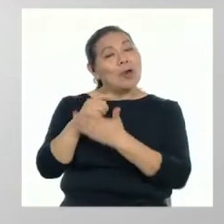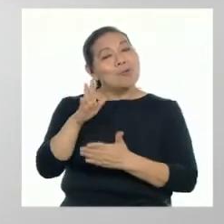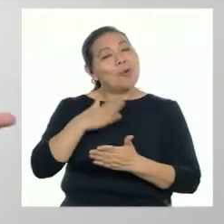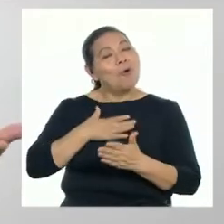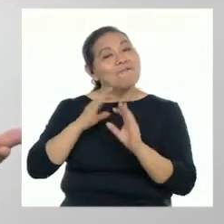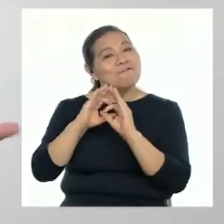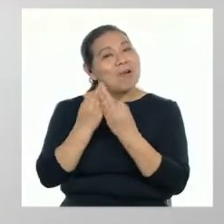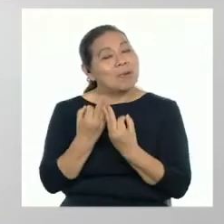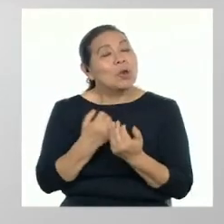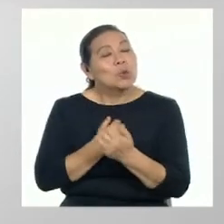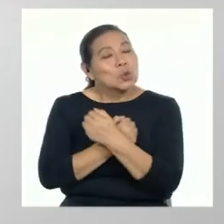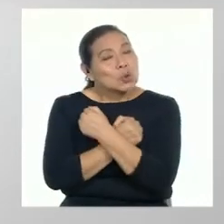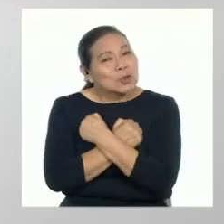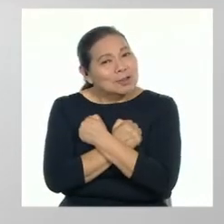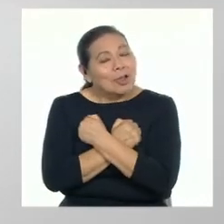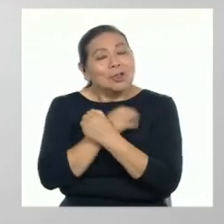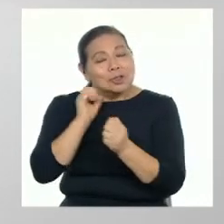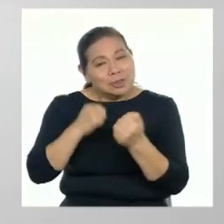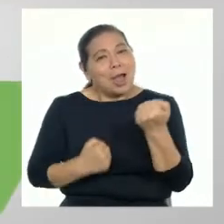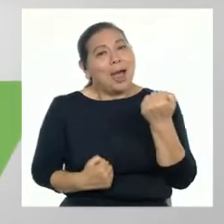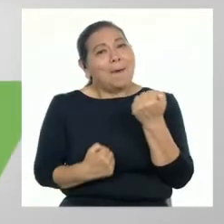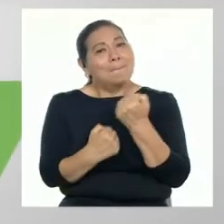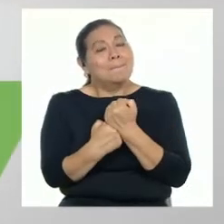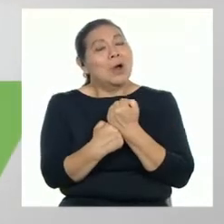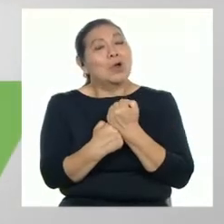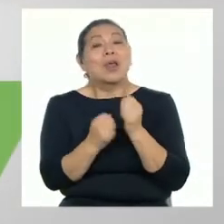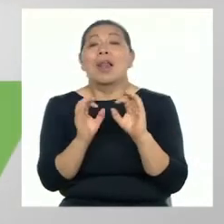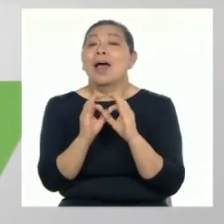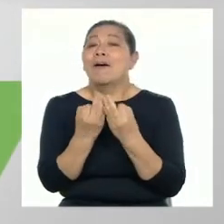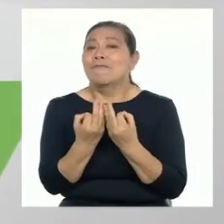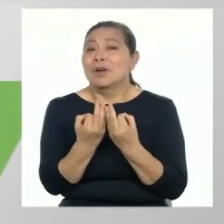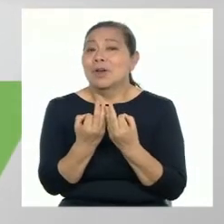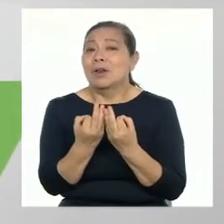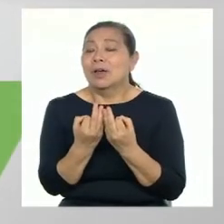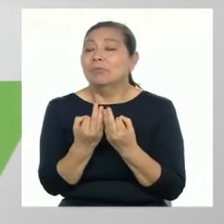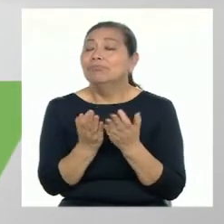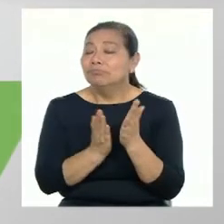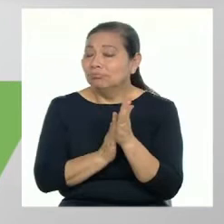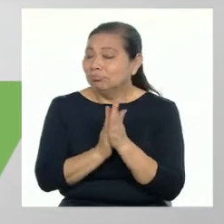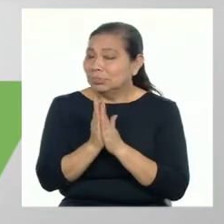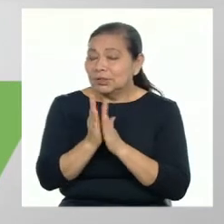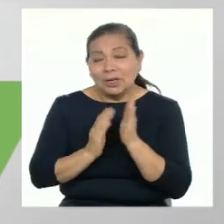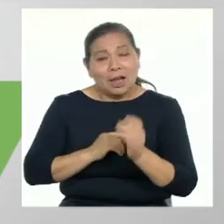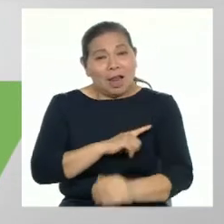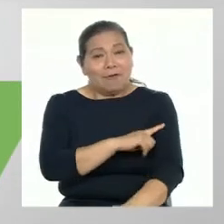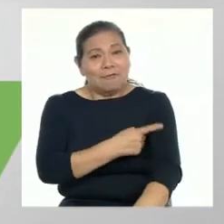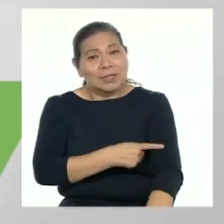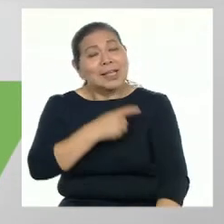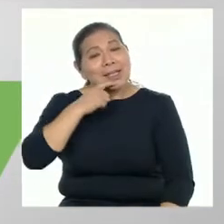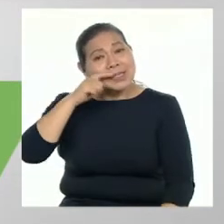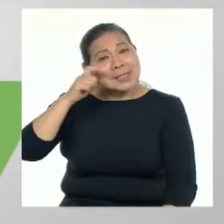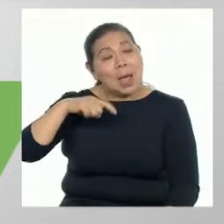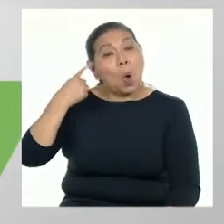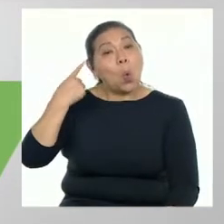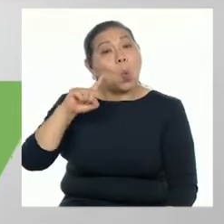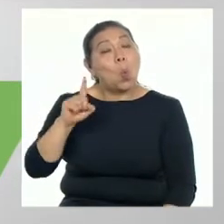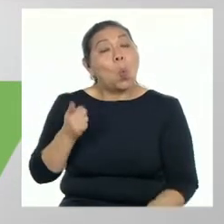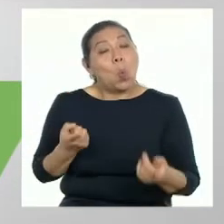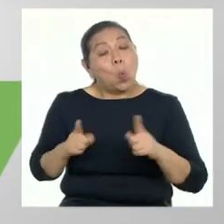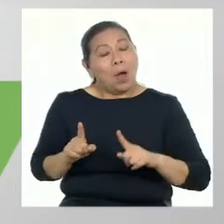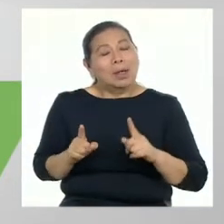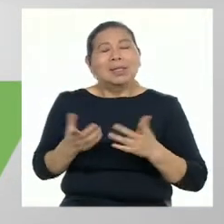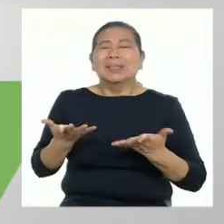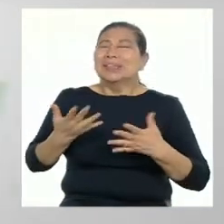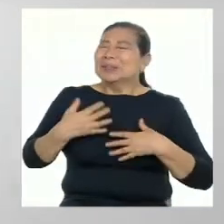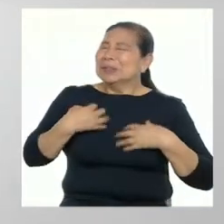saber que nos aman y que nos apoyan. La familia es el motor que nos da la fuerza necesaria cuando estamos por